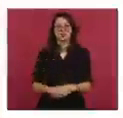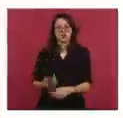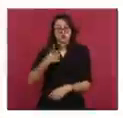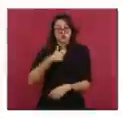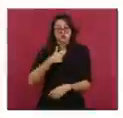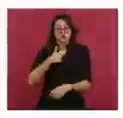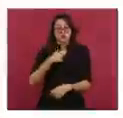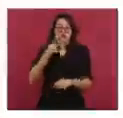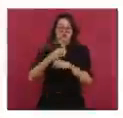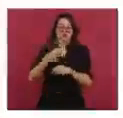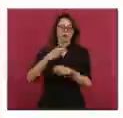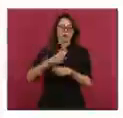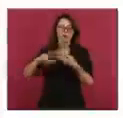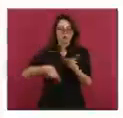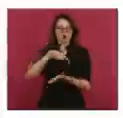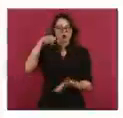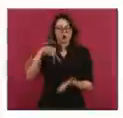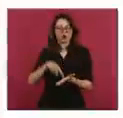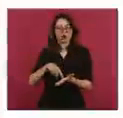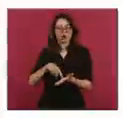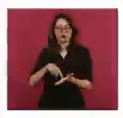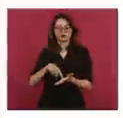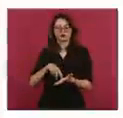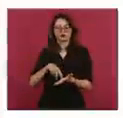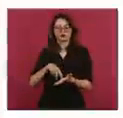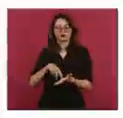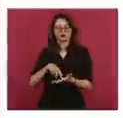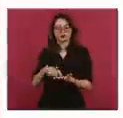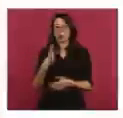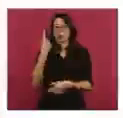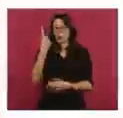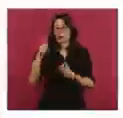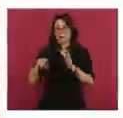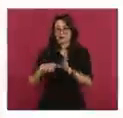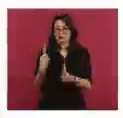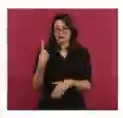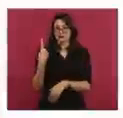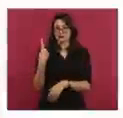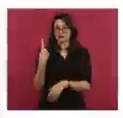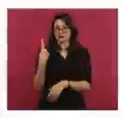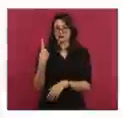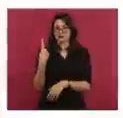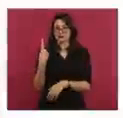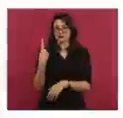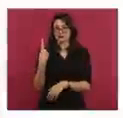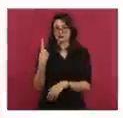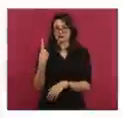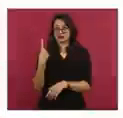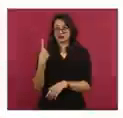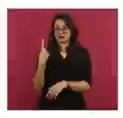tercero, solo en una ocasión estuvimos como medio punto